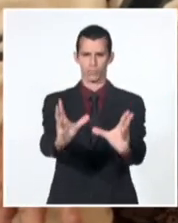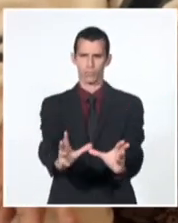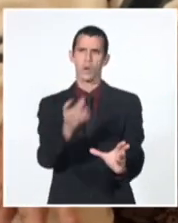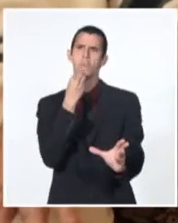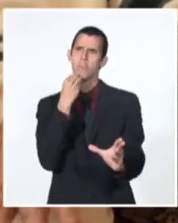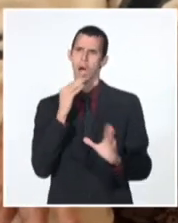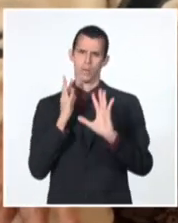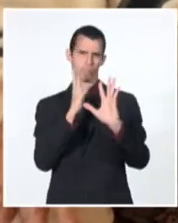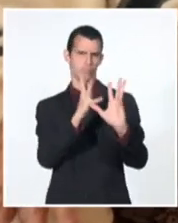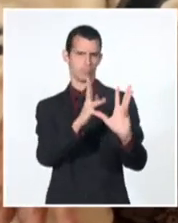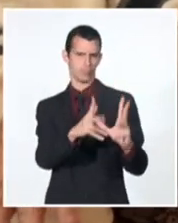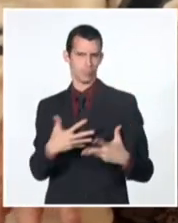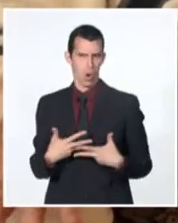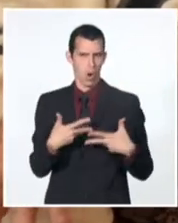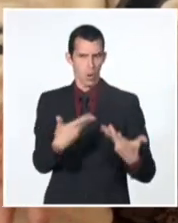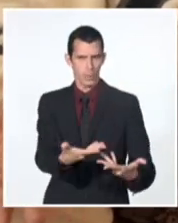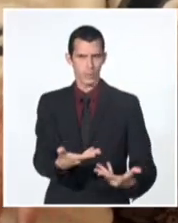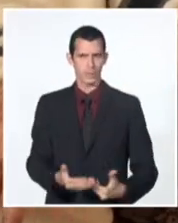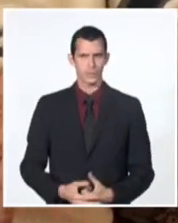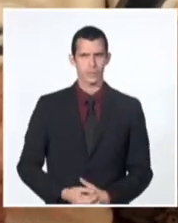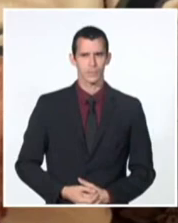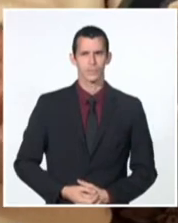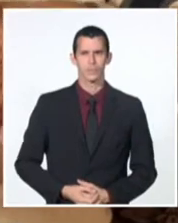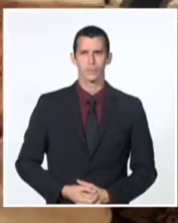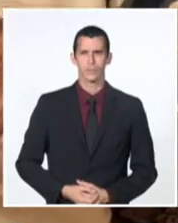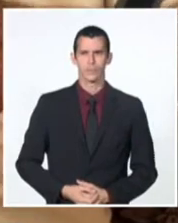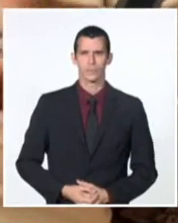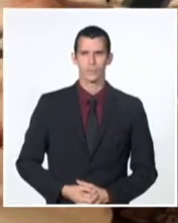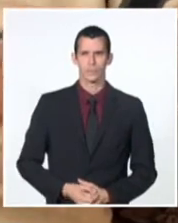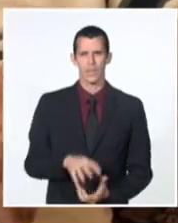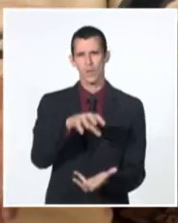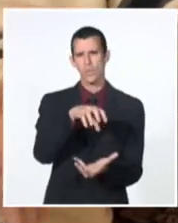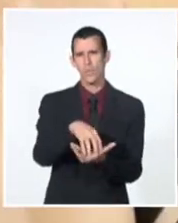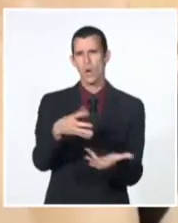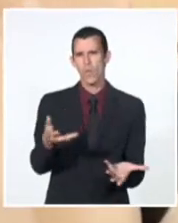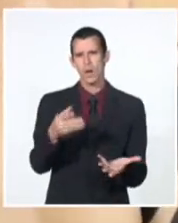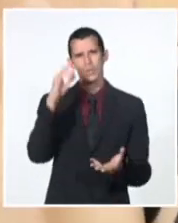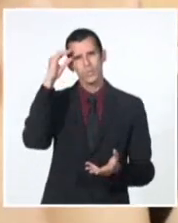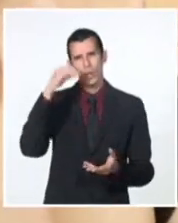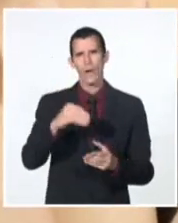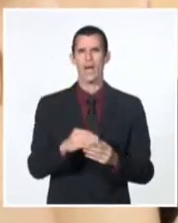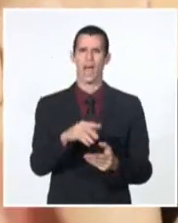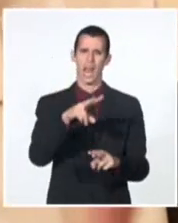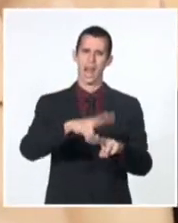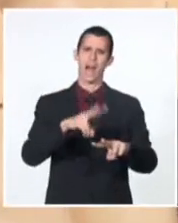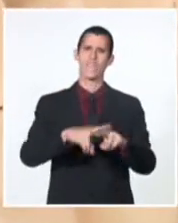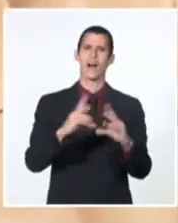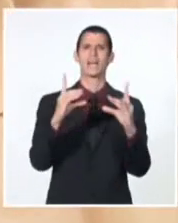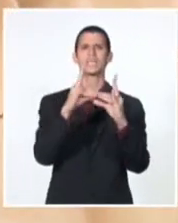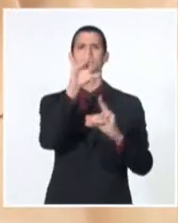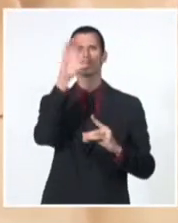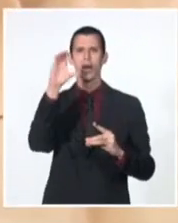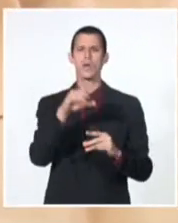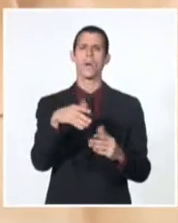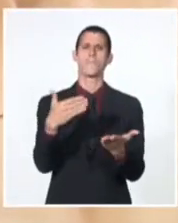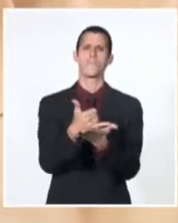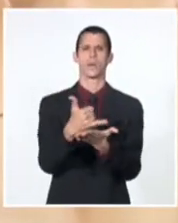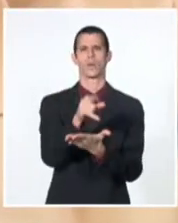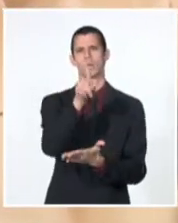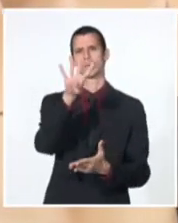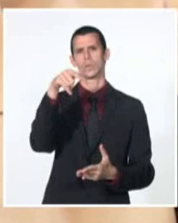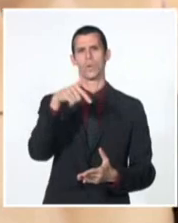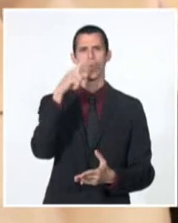con los honores correspondientes en el Panteón de los Veteranos de la Necrópolis de Colón, el miércoles 14 de junio de